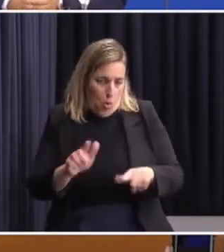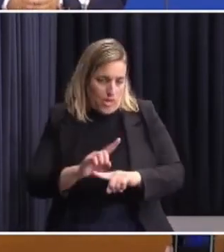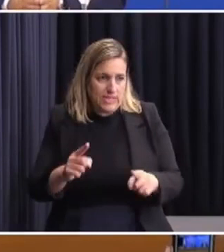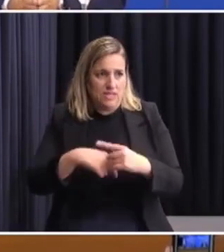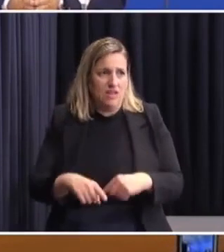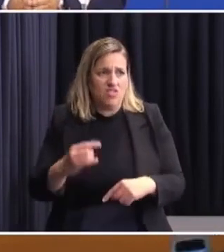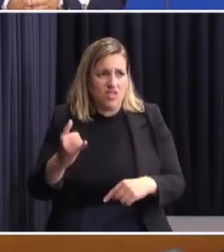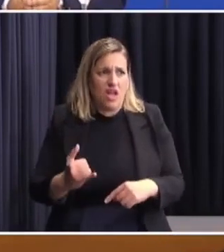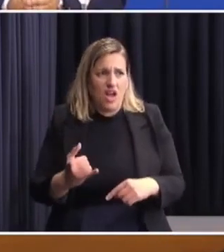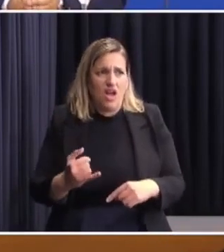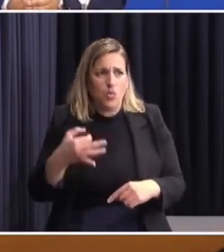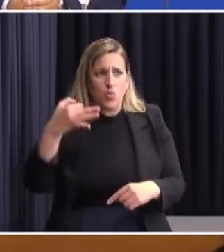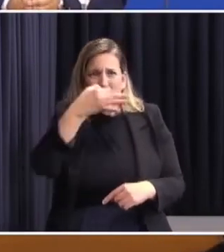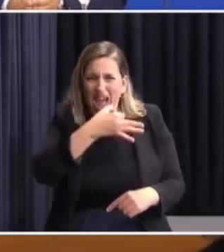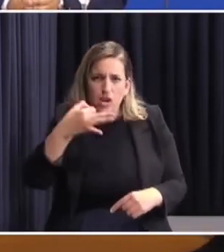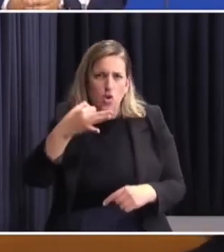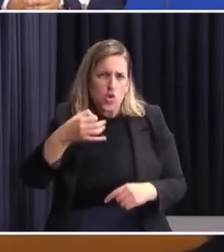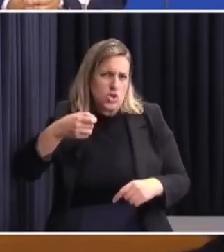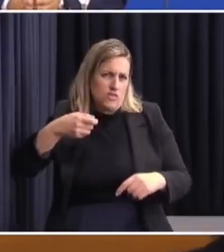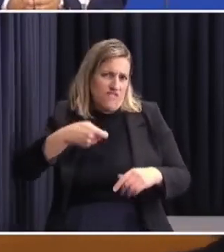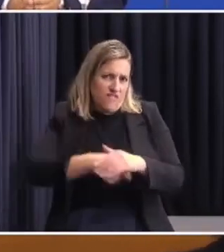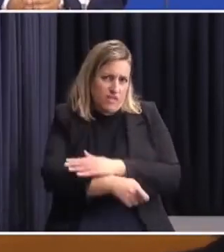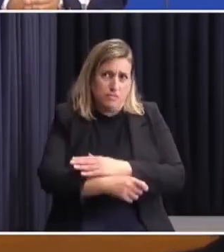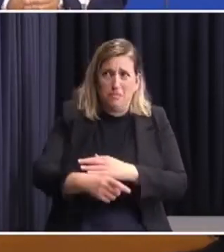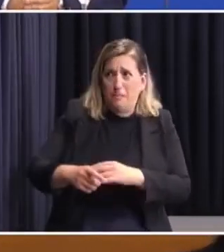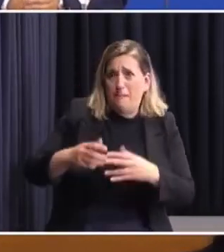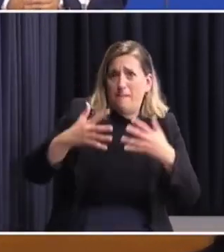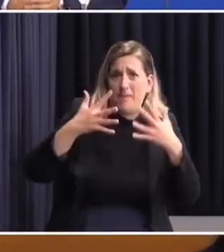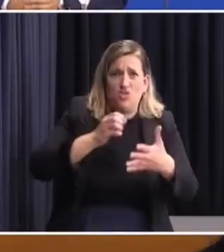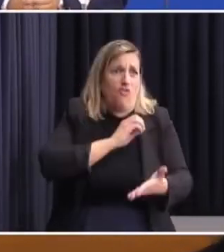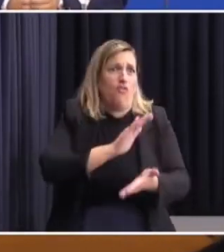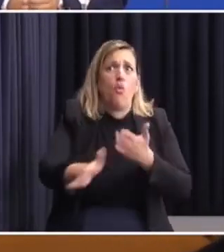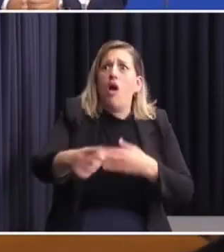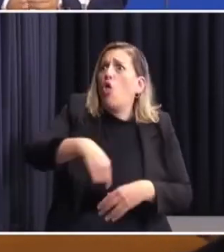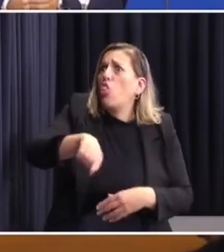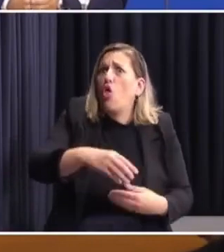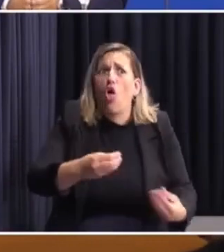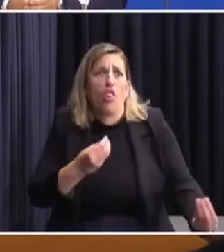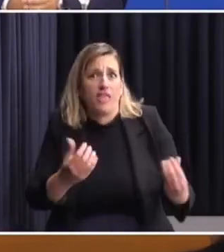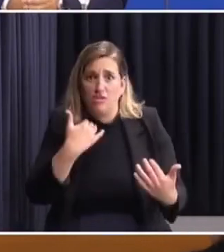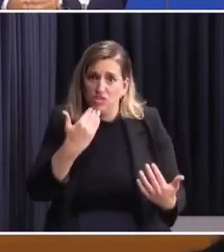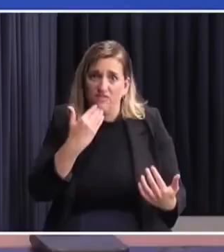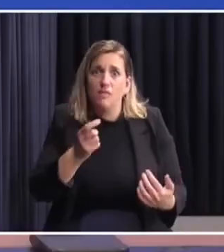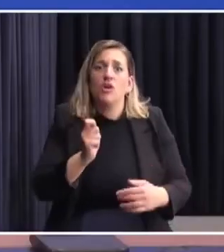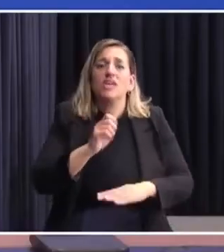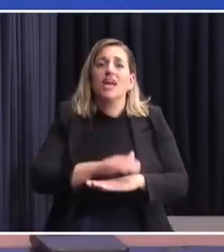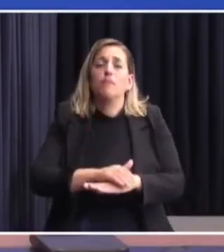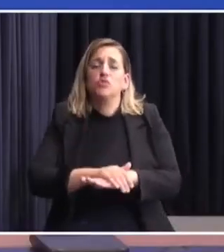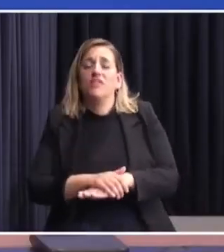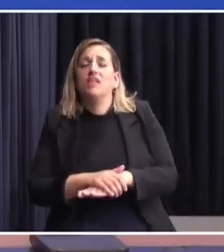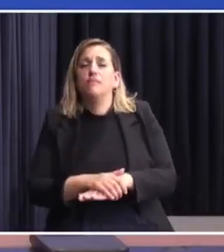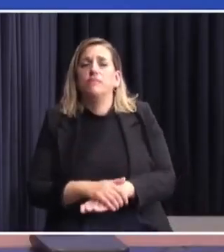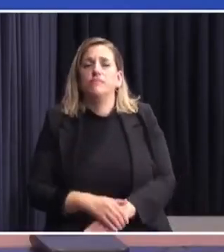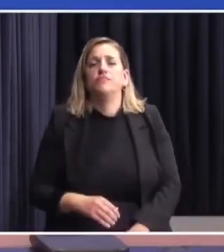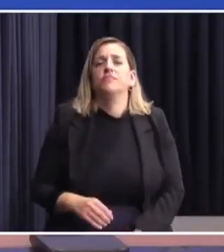tenemos un arco peligrosísimo, fugado y no sabemos dónde está. ¿De quién es entonces la responsabilidad de todo esto? Es que ese